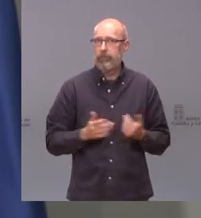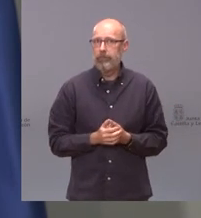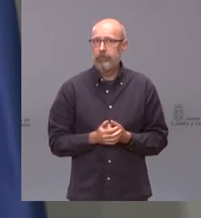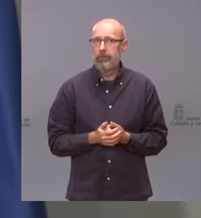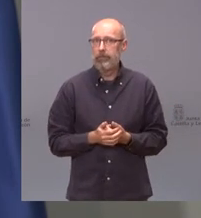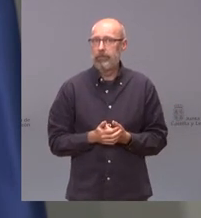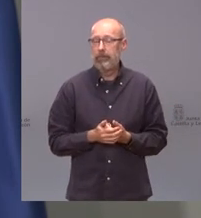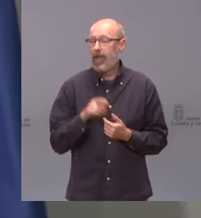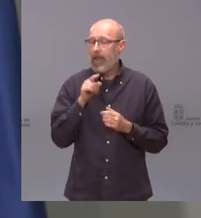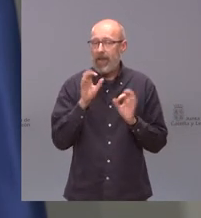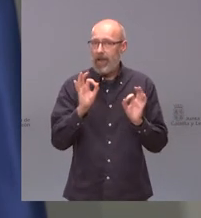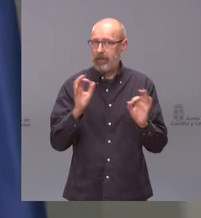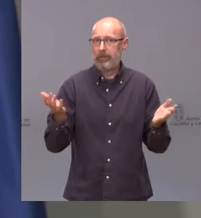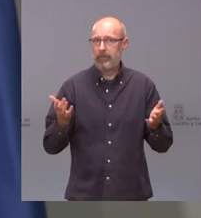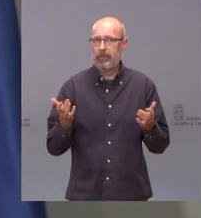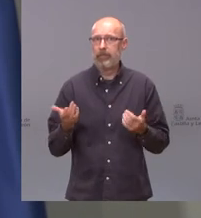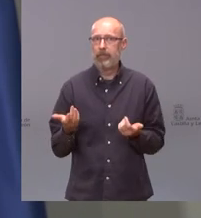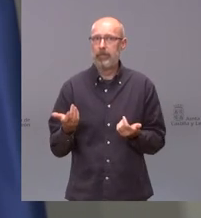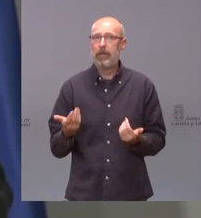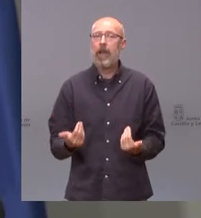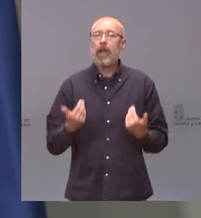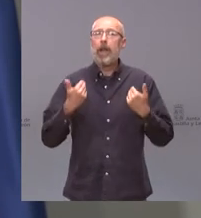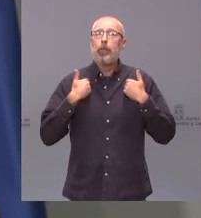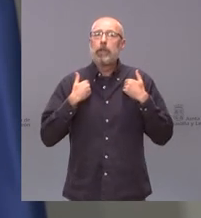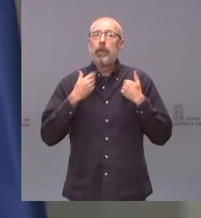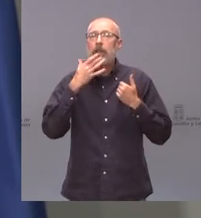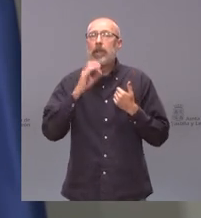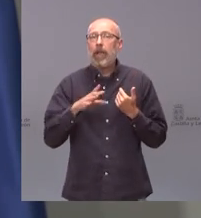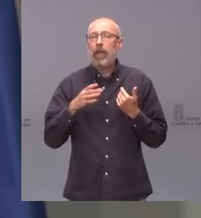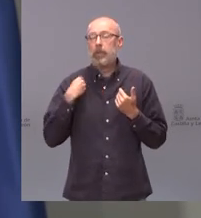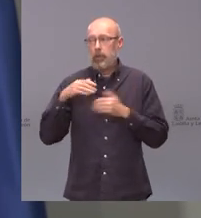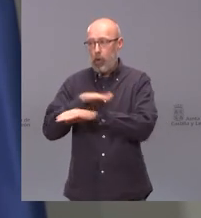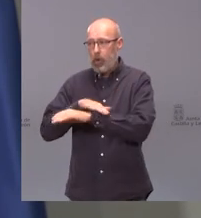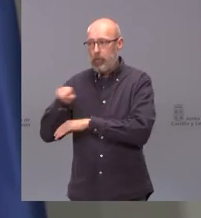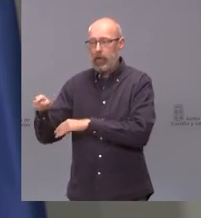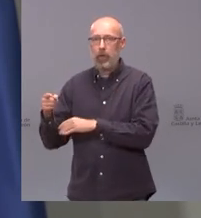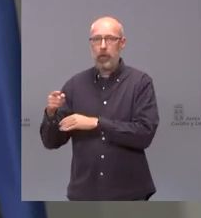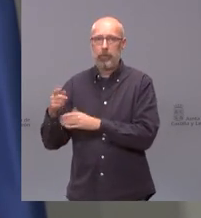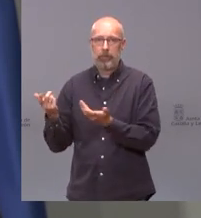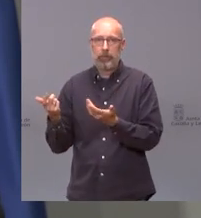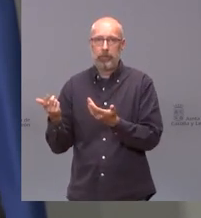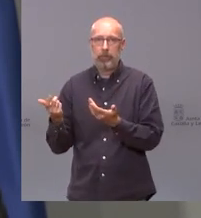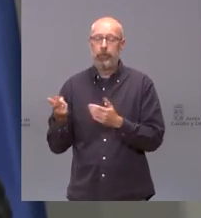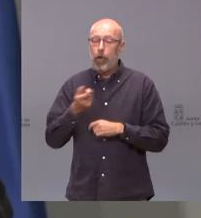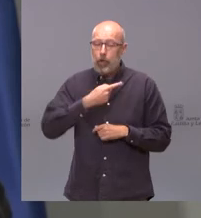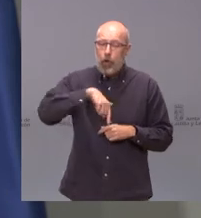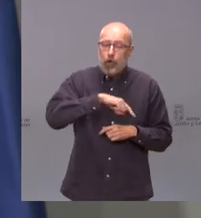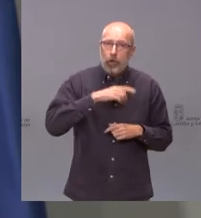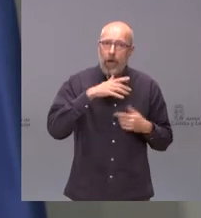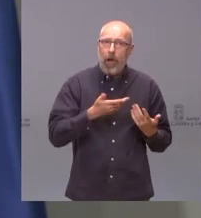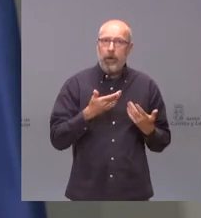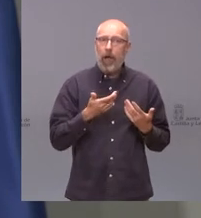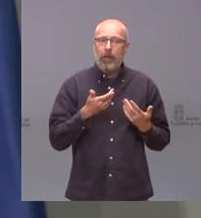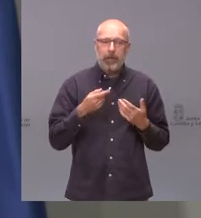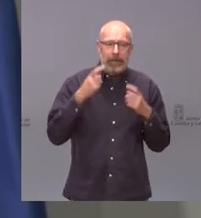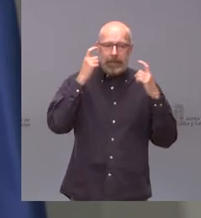esto es lo que está ocurriendo y el responsable de esto es quien recurre quien es responsable quien pone la norma nosotros estamos navegando